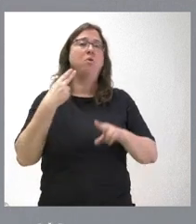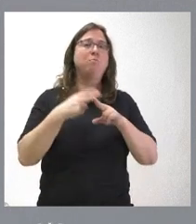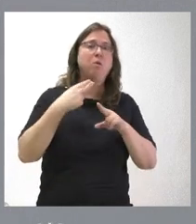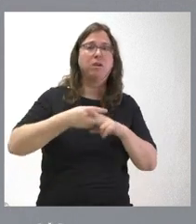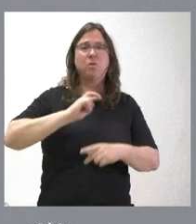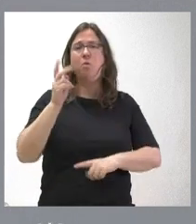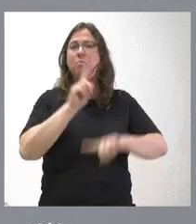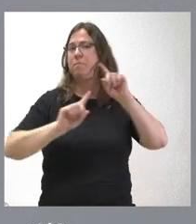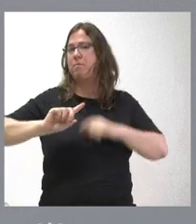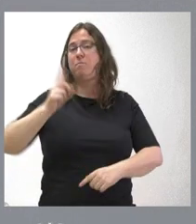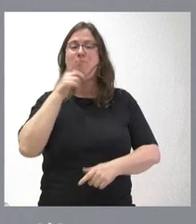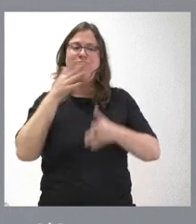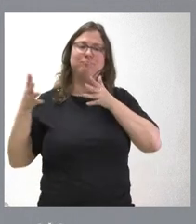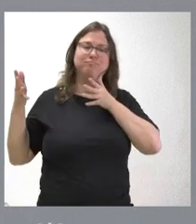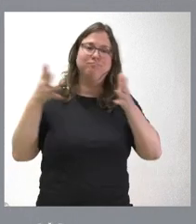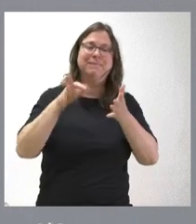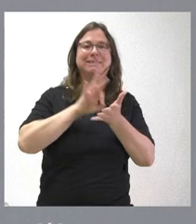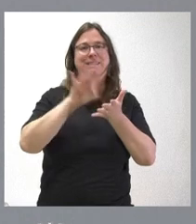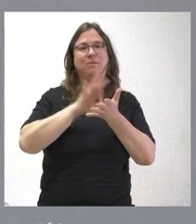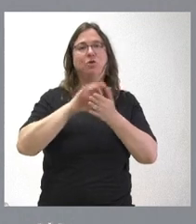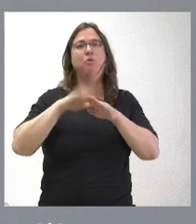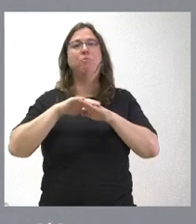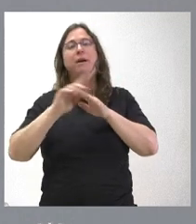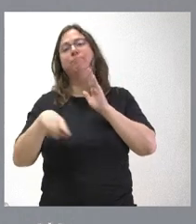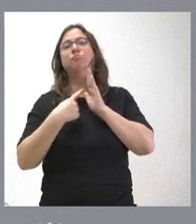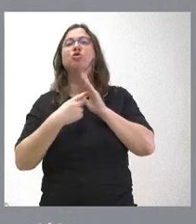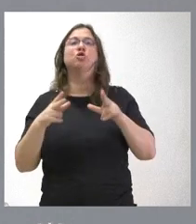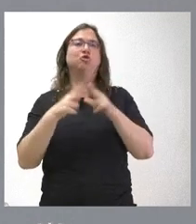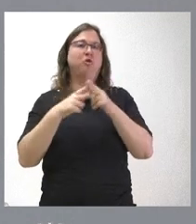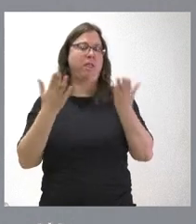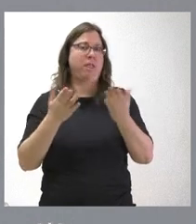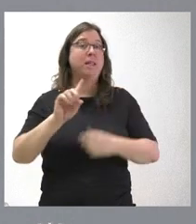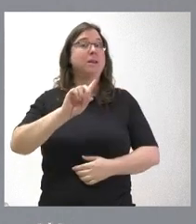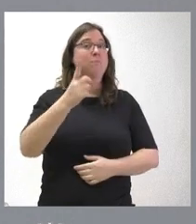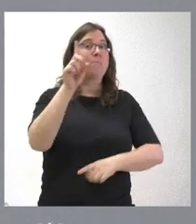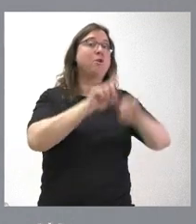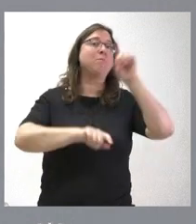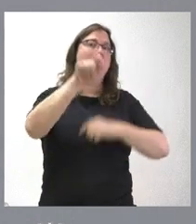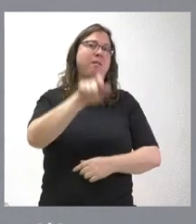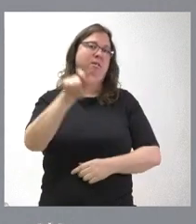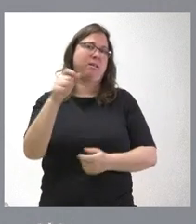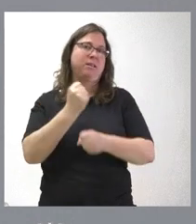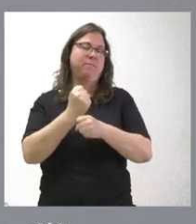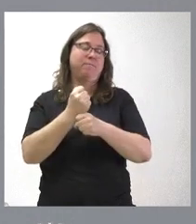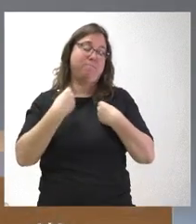Y, por tanto, esta es nuestra vocación de servicio al conjunto de la sociedad. Primero, siempre, los problemas de la gente de Castilla y León.